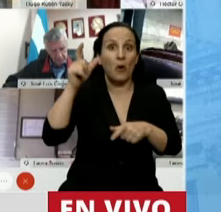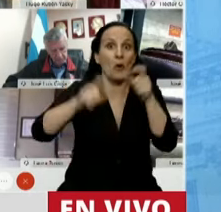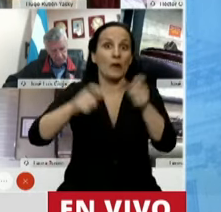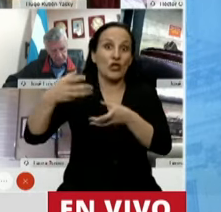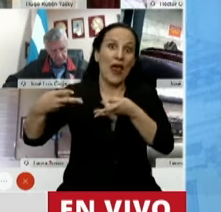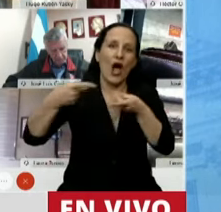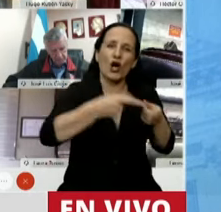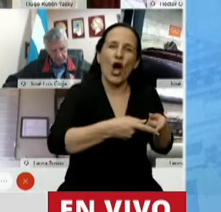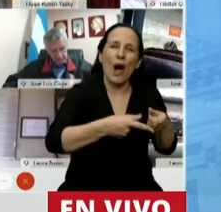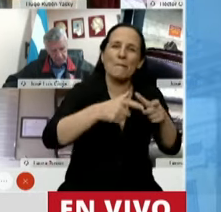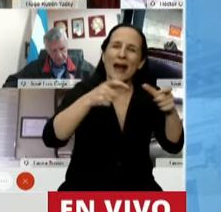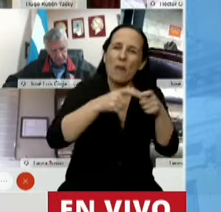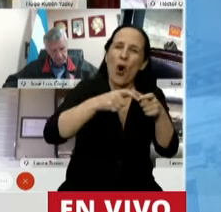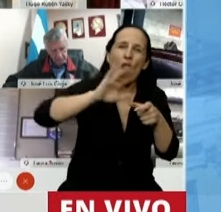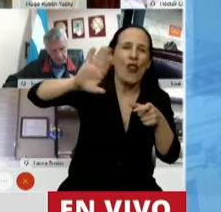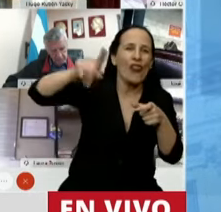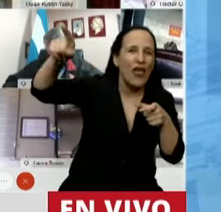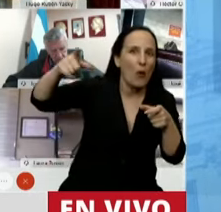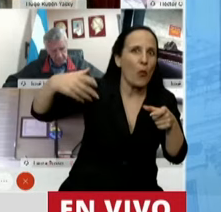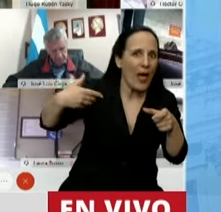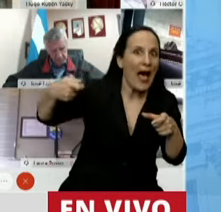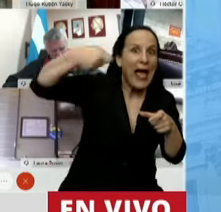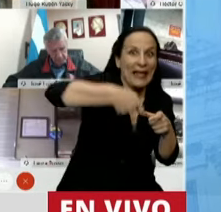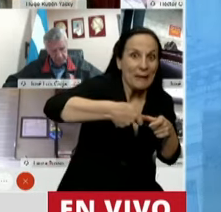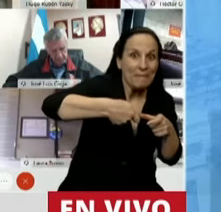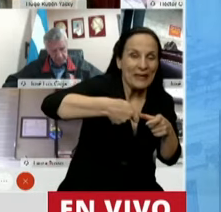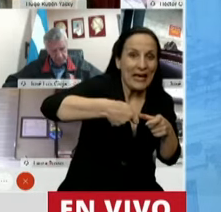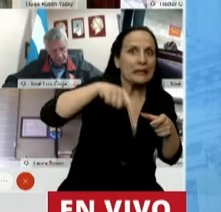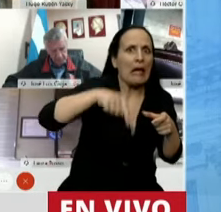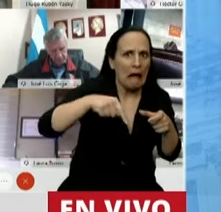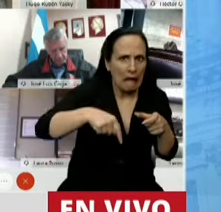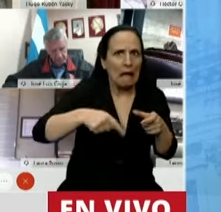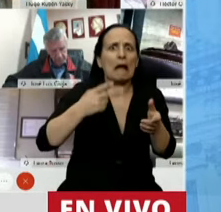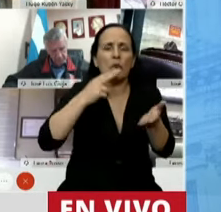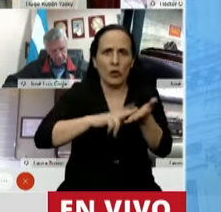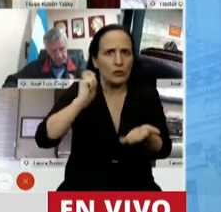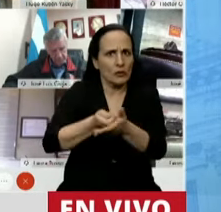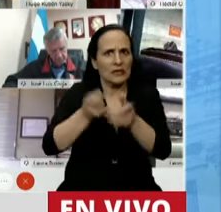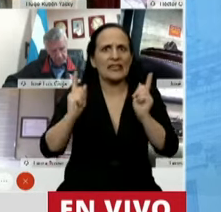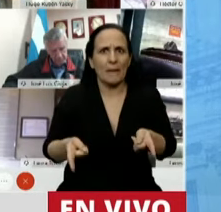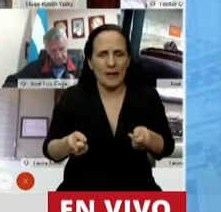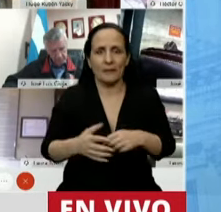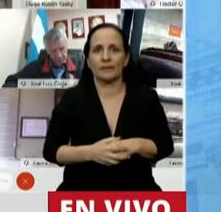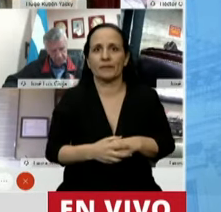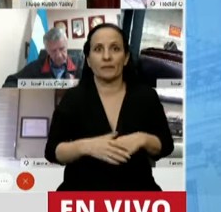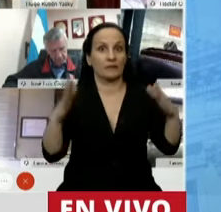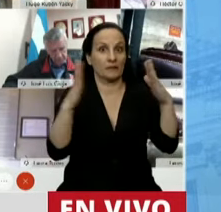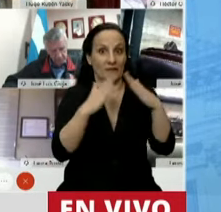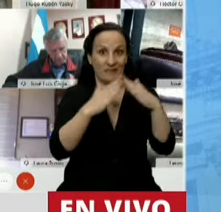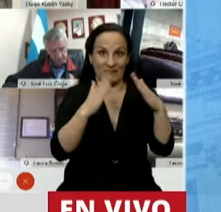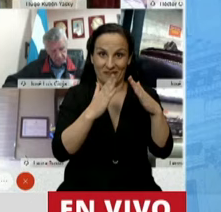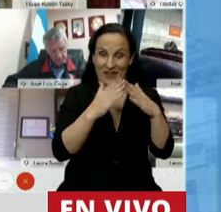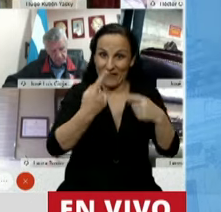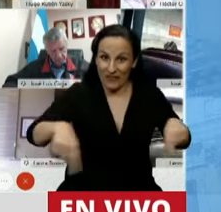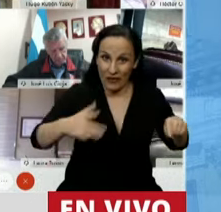compraban títulos de deuda de nuestro país, invirtiendo en nuestro país, hoy están grabados. Graba la vivienda, graba